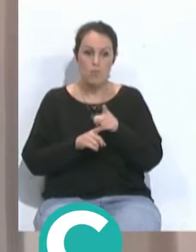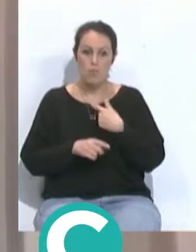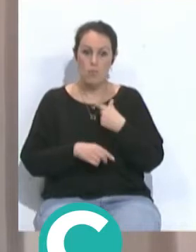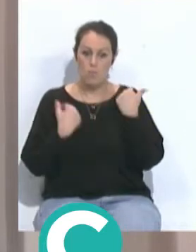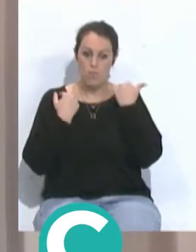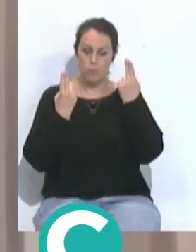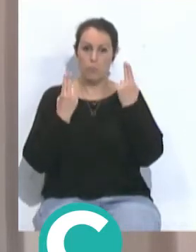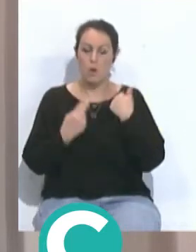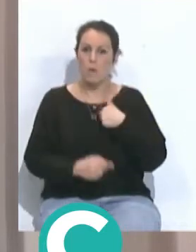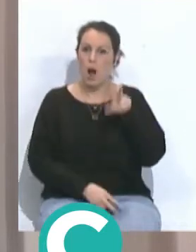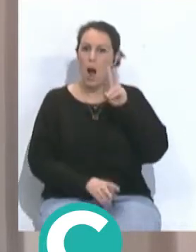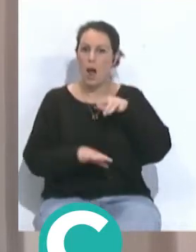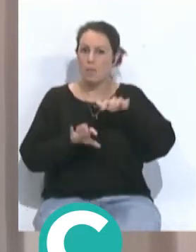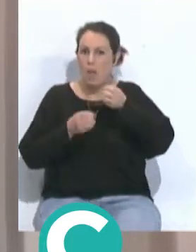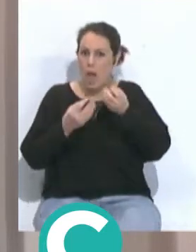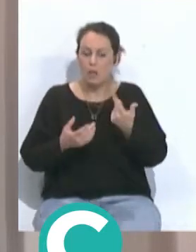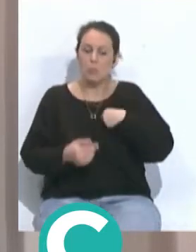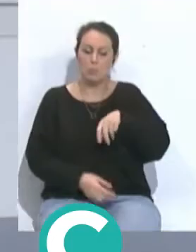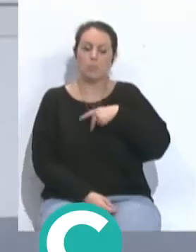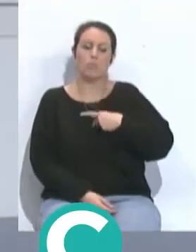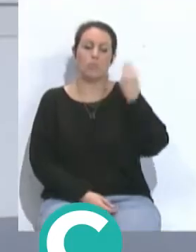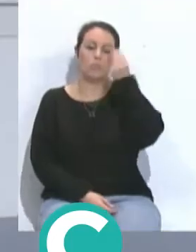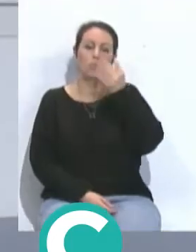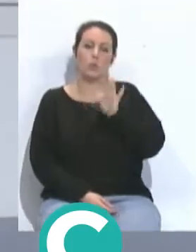que se salen. O veo al Cádiz bien y soy optimista.